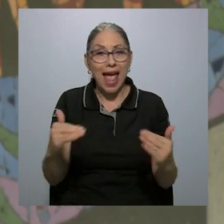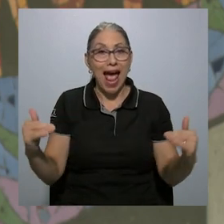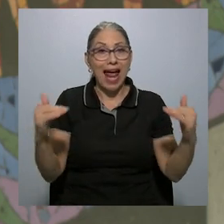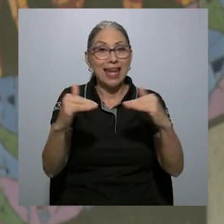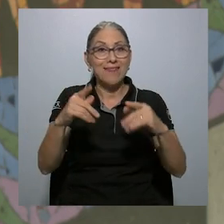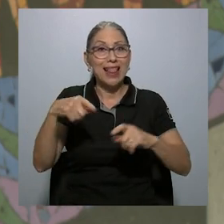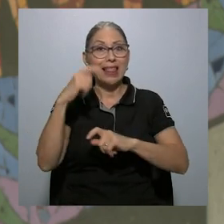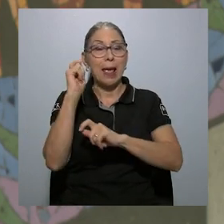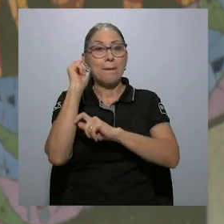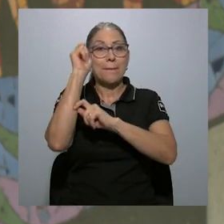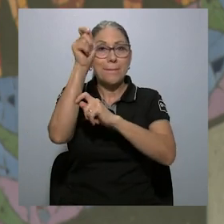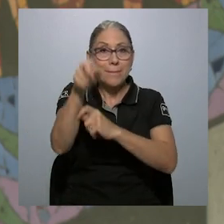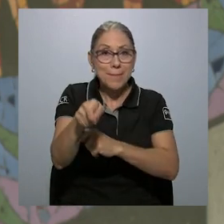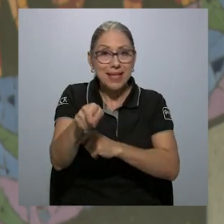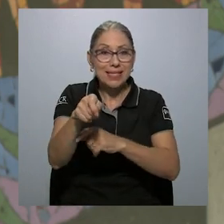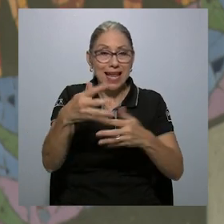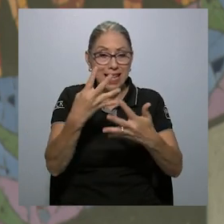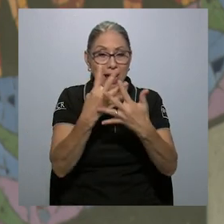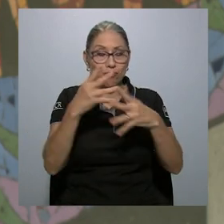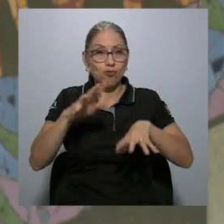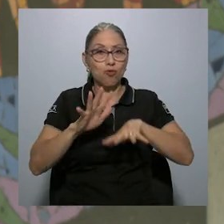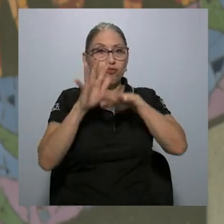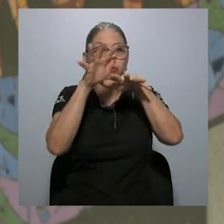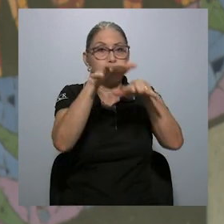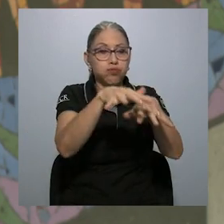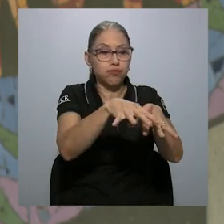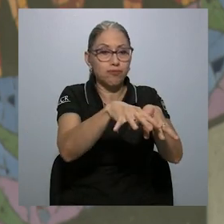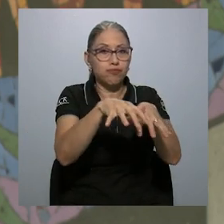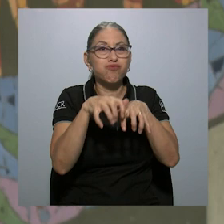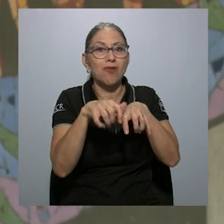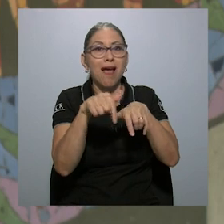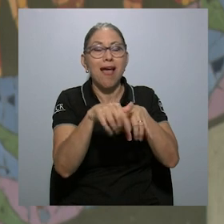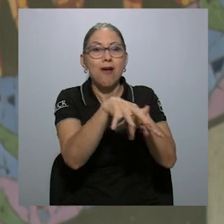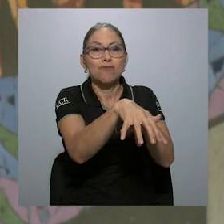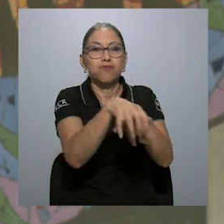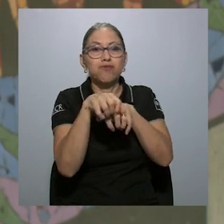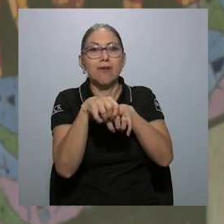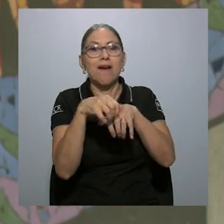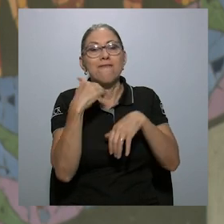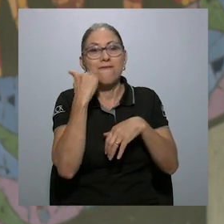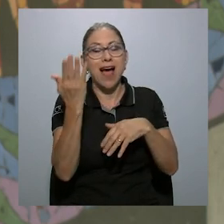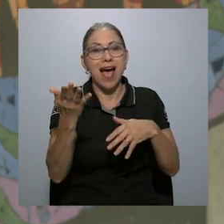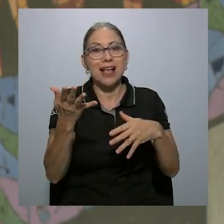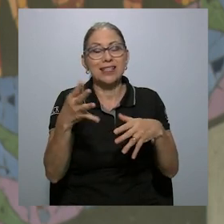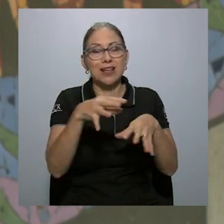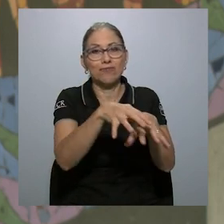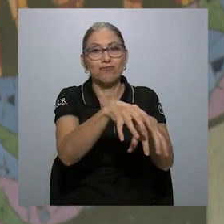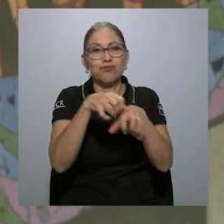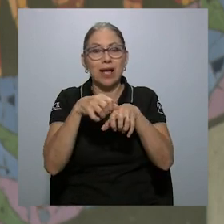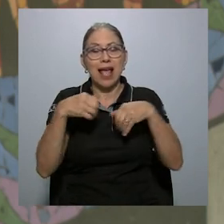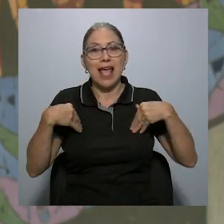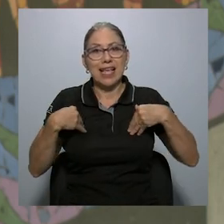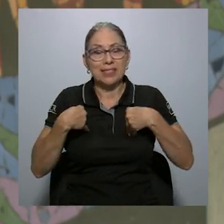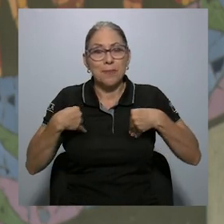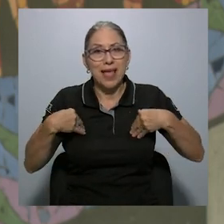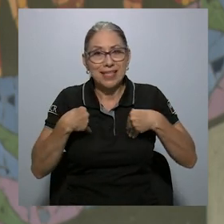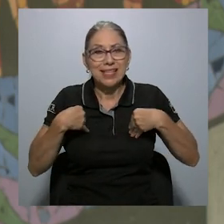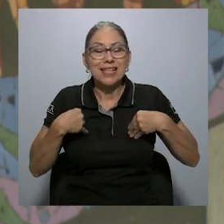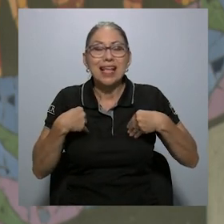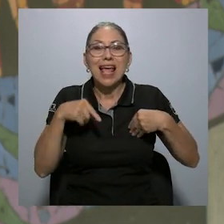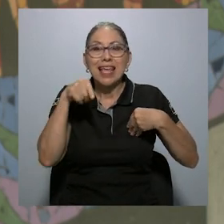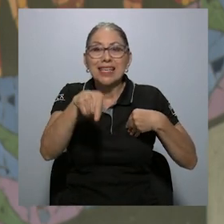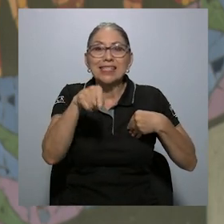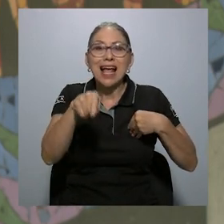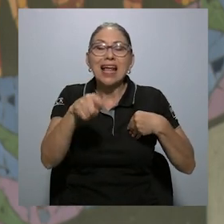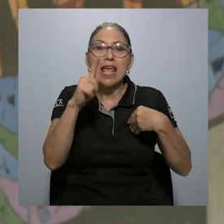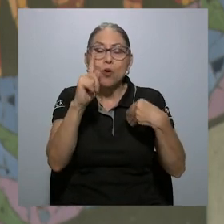nivel de pesquerías, la pesca podría más fácilmente capturar a especies que están en una capa